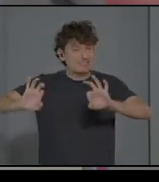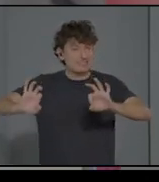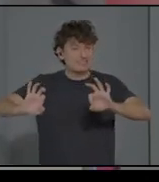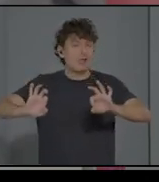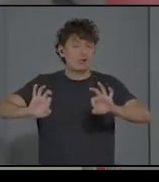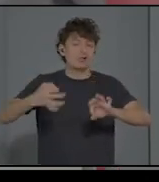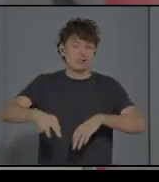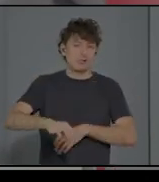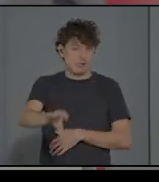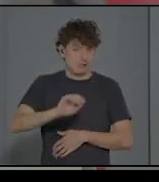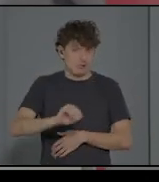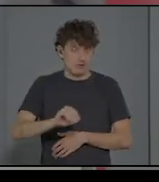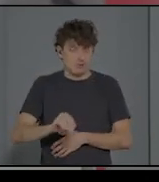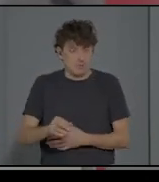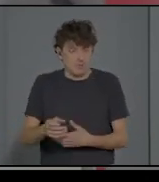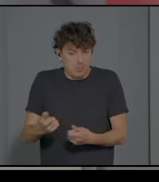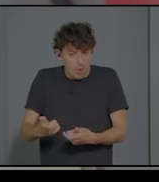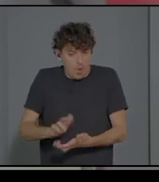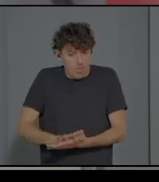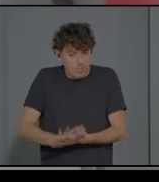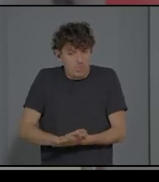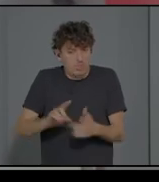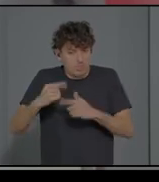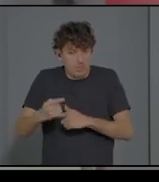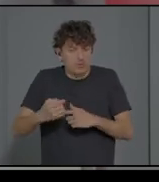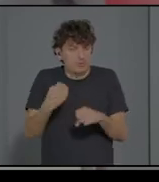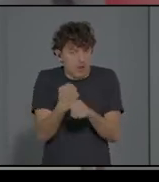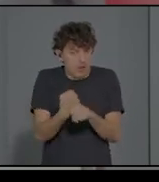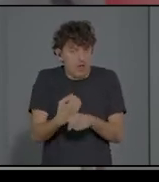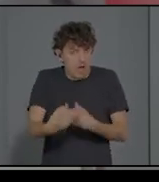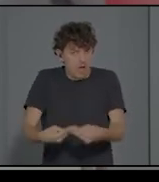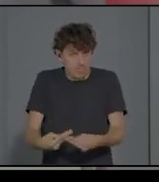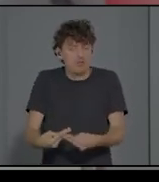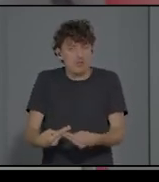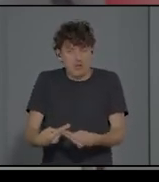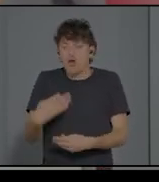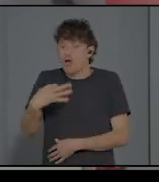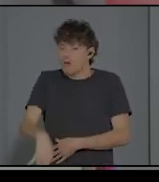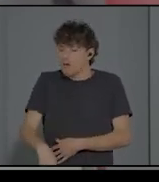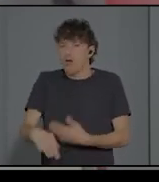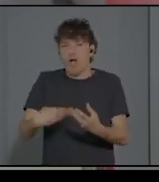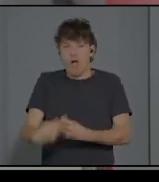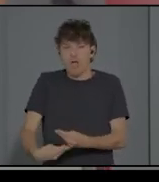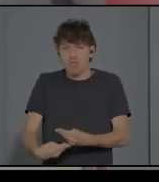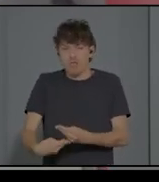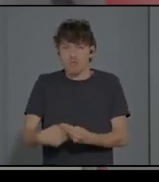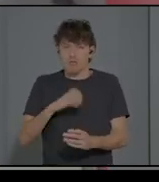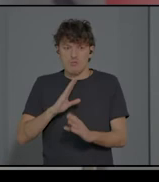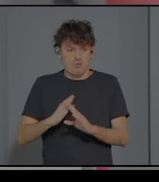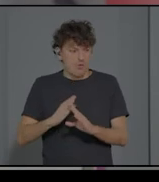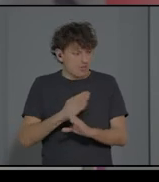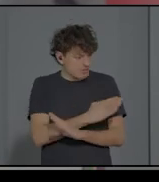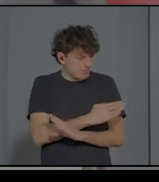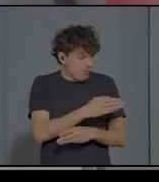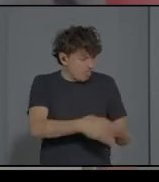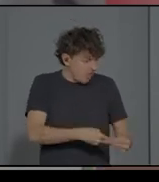luego sí que trabaja o actúa. Ah, mira, pues sí que lo hace, pero lo otro no lo hacía, pero este sí. Por lo tanto, esto cambia la representación,